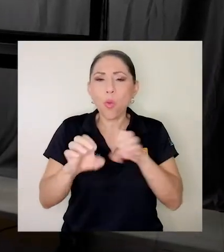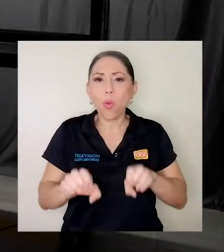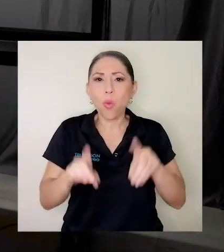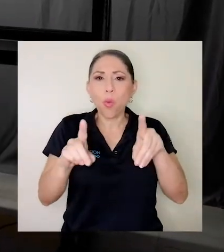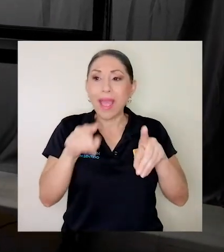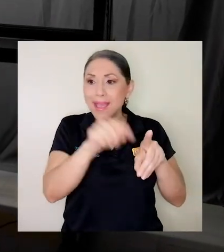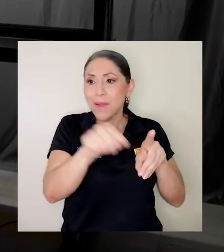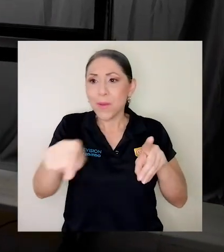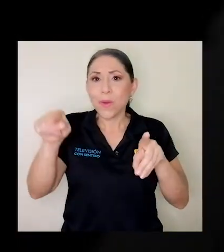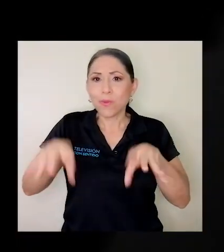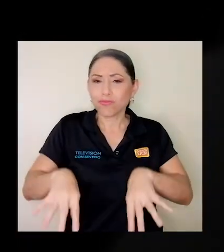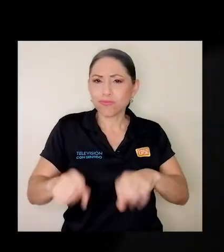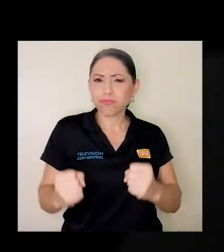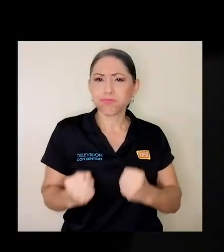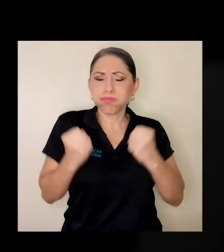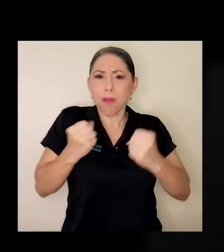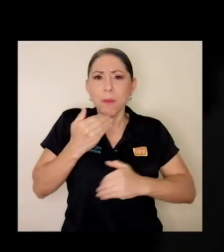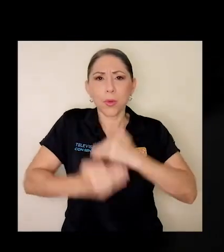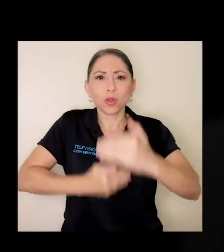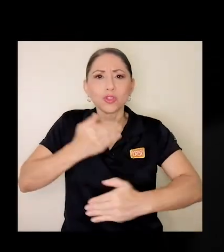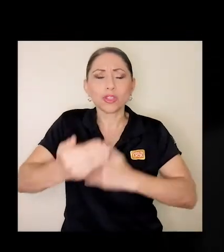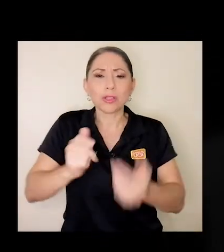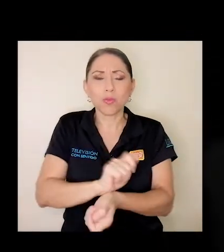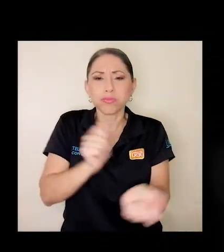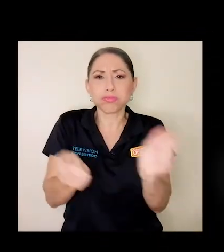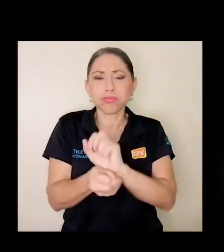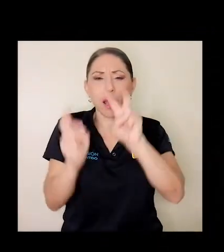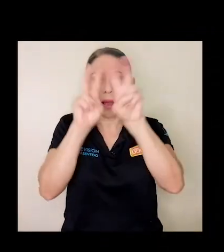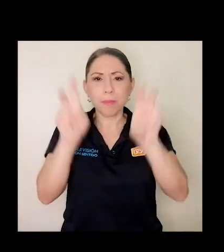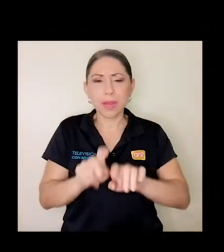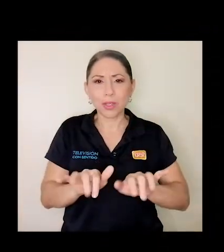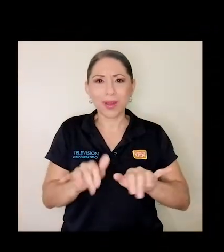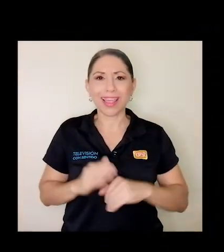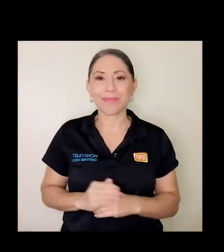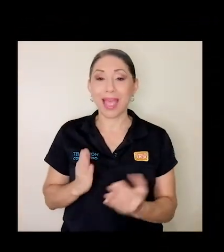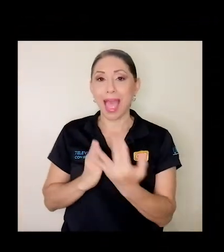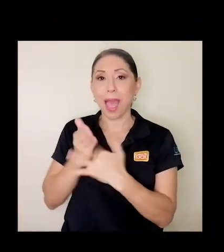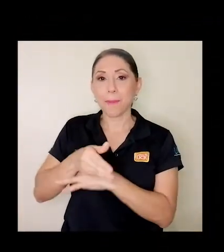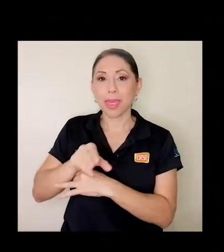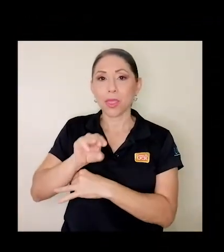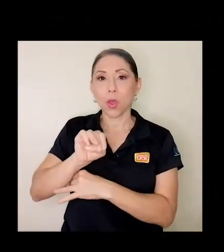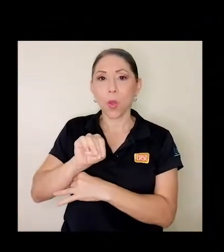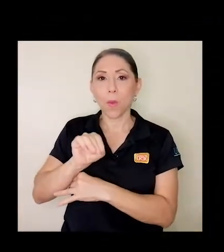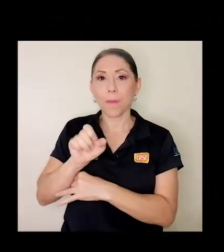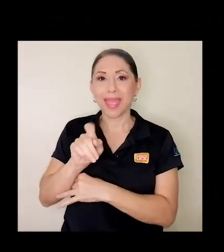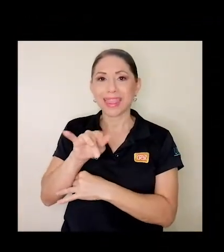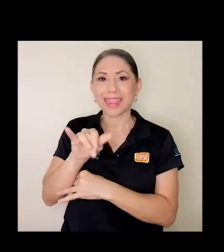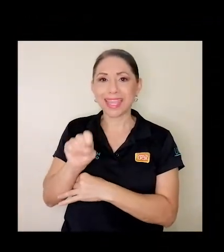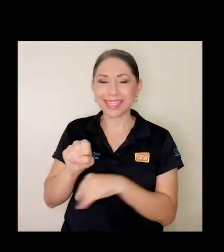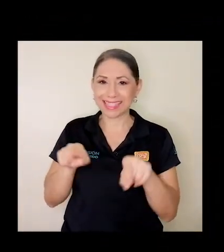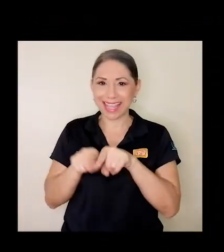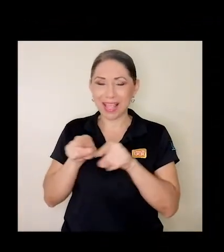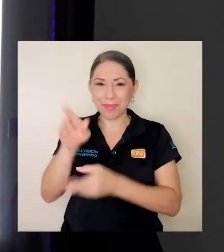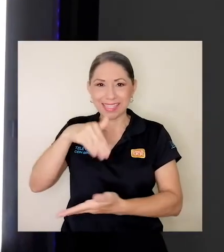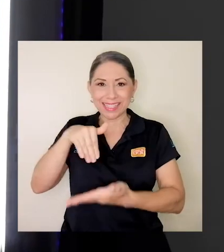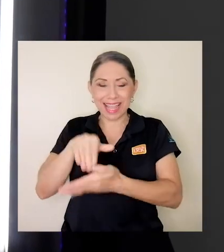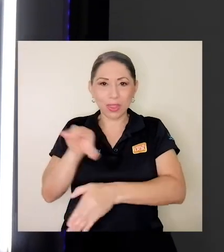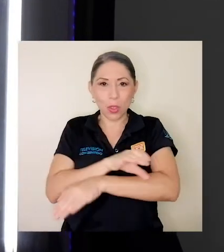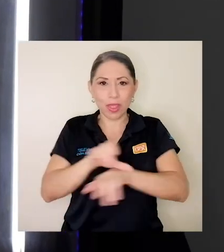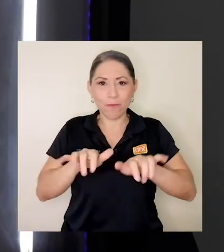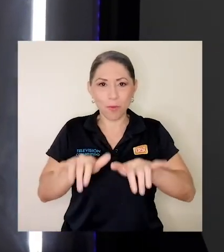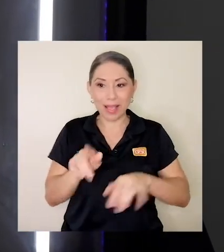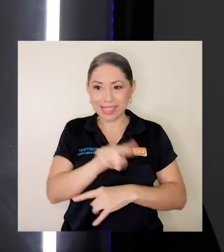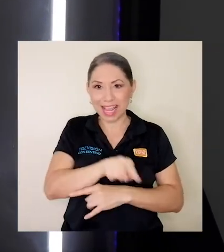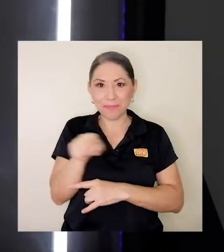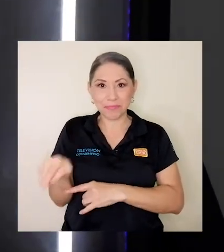empiecen a empoderar más de lo que es este proceso de virtualidad. Por medio de METICS y el Centro de Informática, se